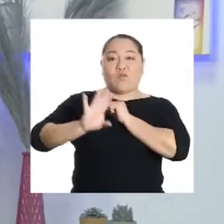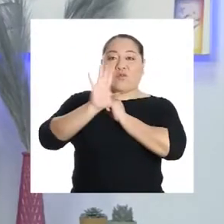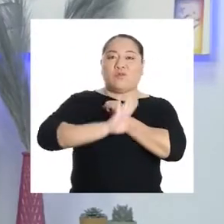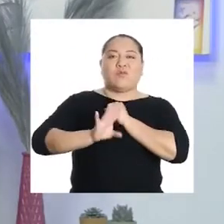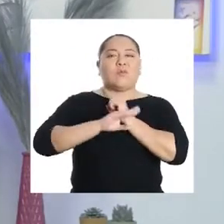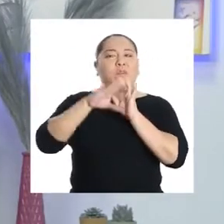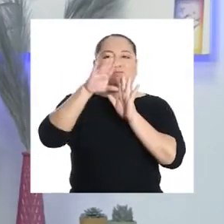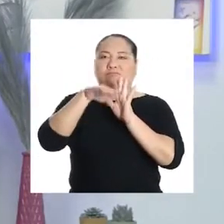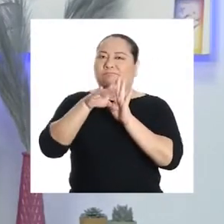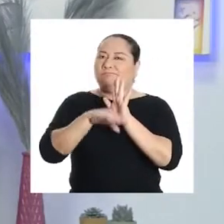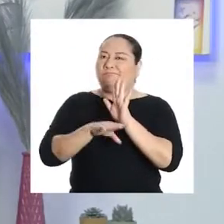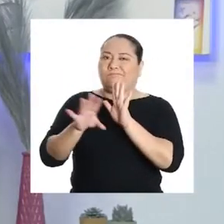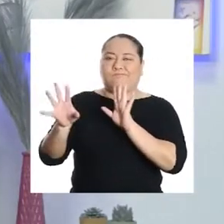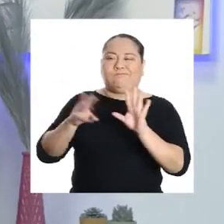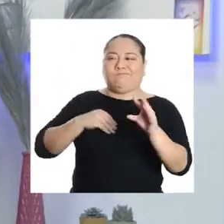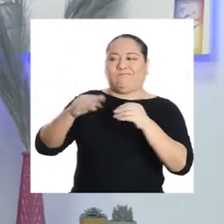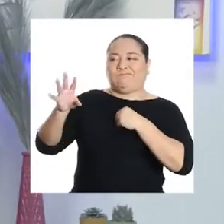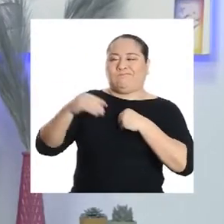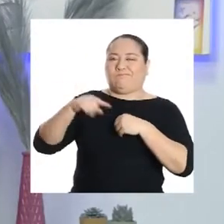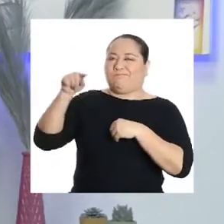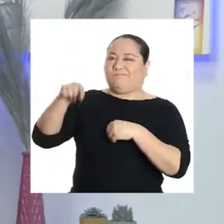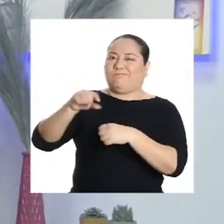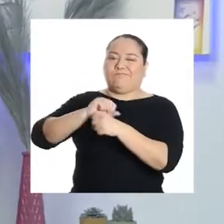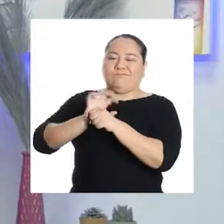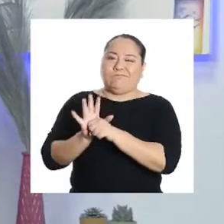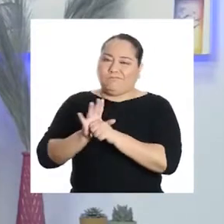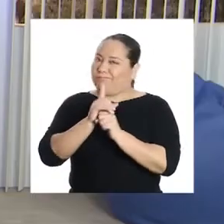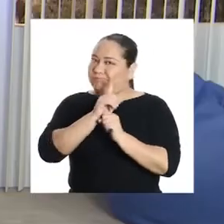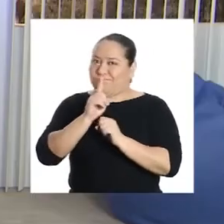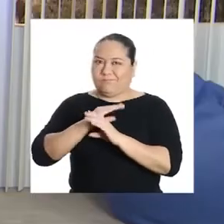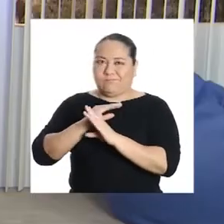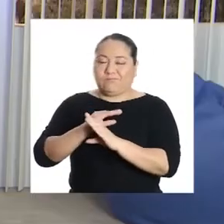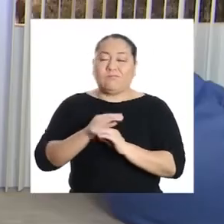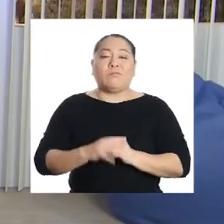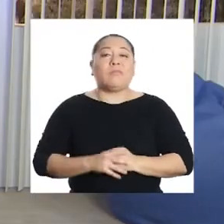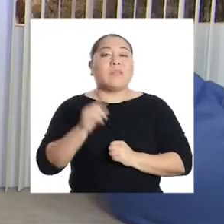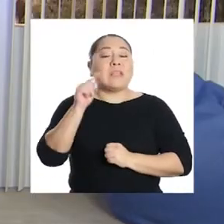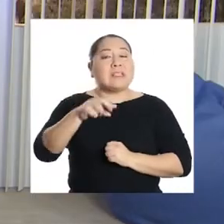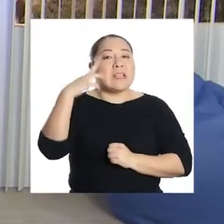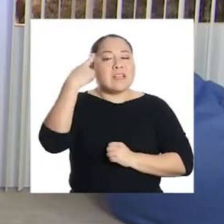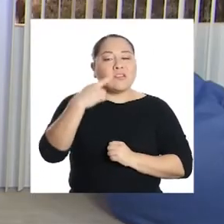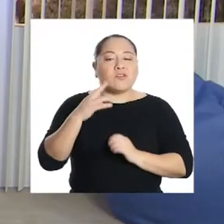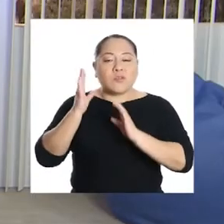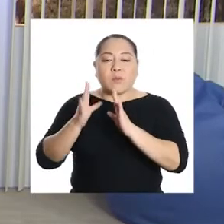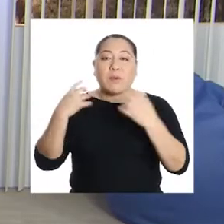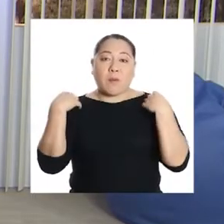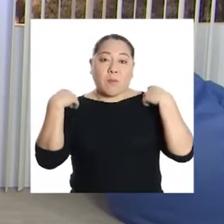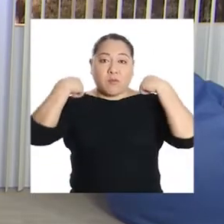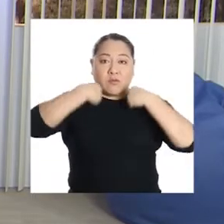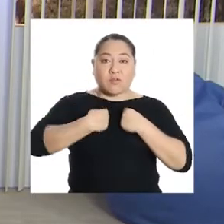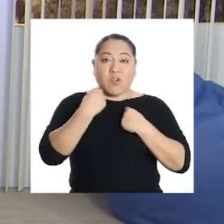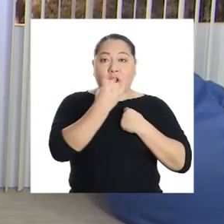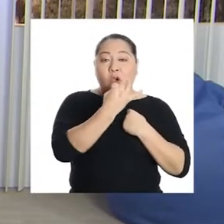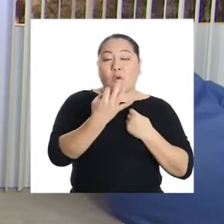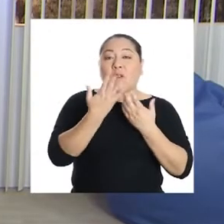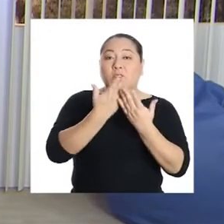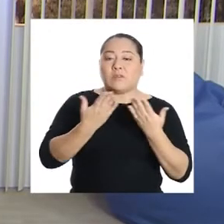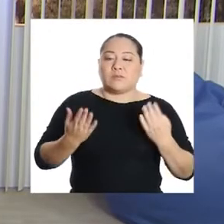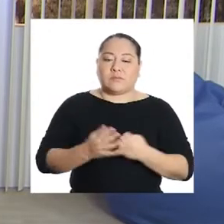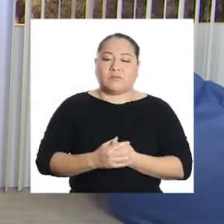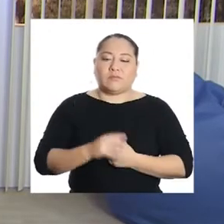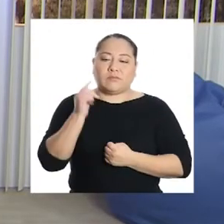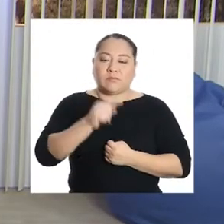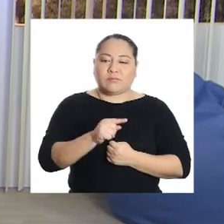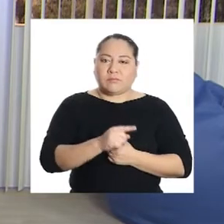para disminuir el riesgo de transmisión de la COVID-19. Por eso estoy armando mi mochila con algunas cosas.